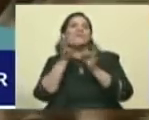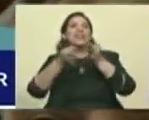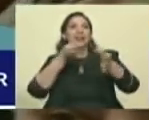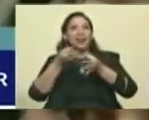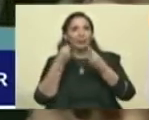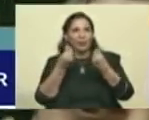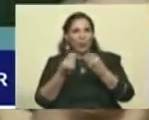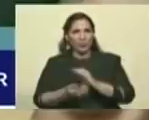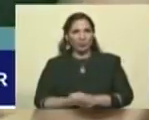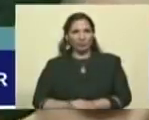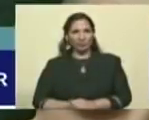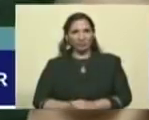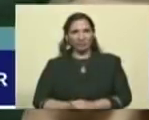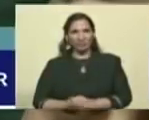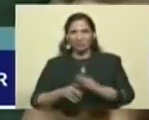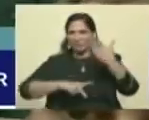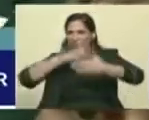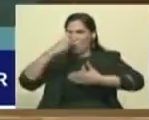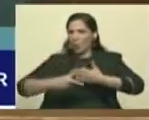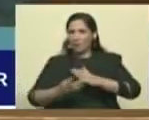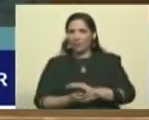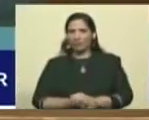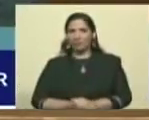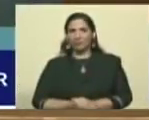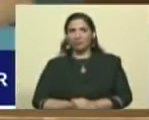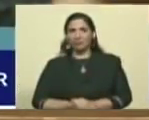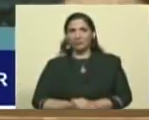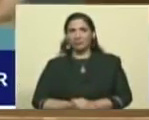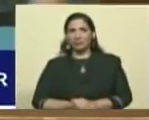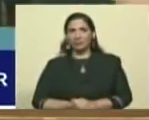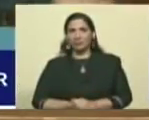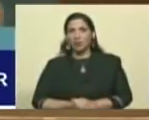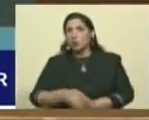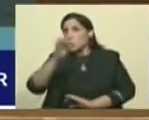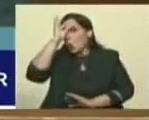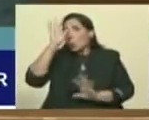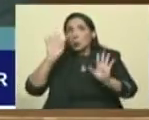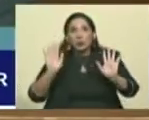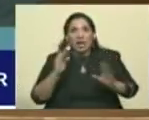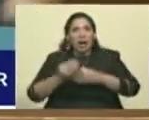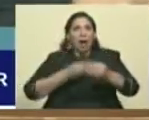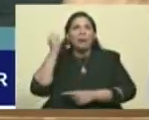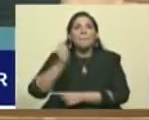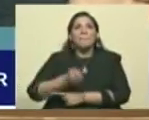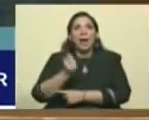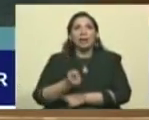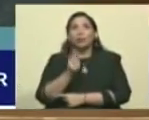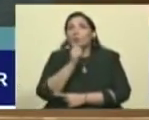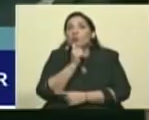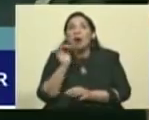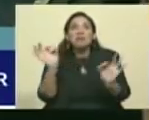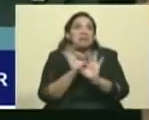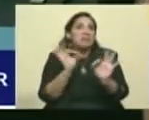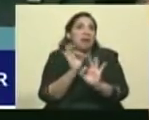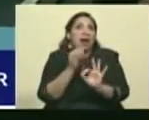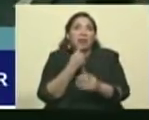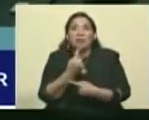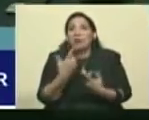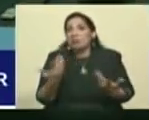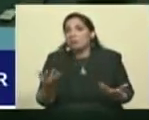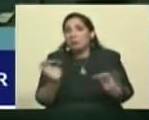Sí, sí, sí, mío, yo no sé si voy a hacer mazo mañana porque no tengo nada, no han dicho nada en toda esta semana.